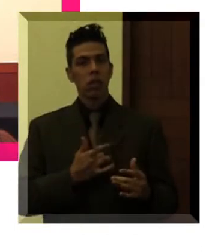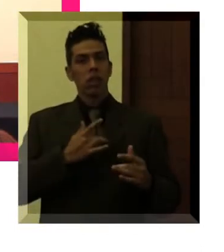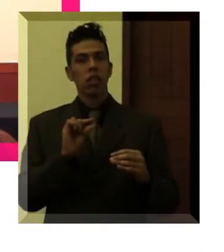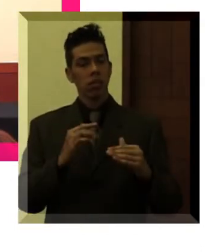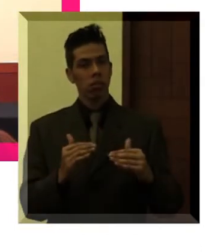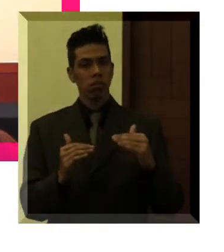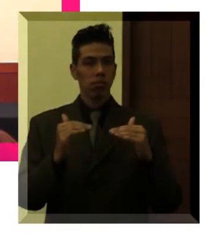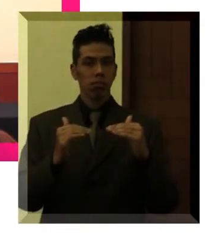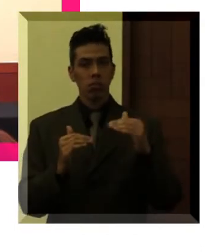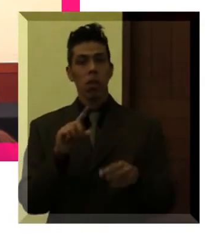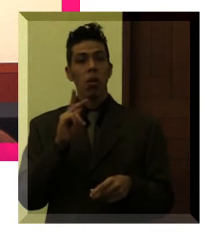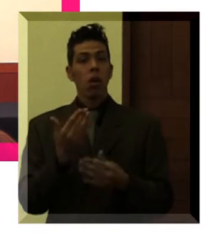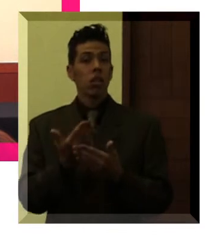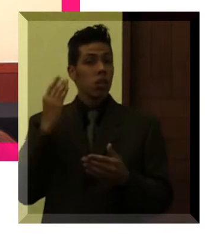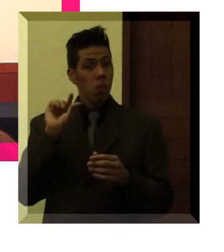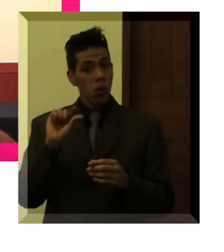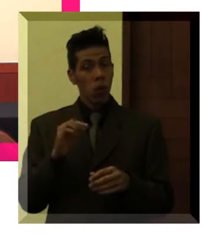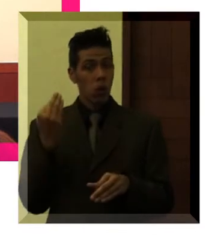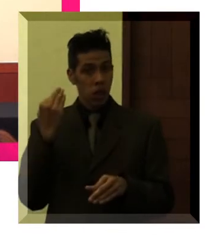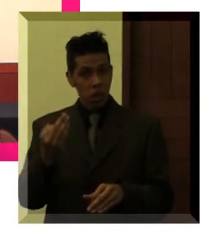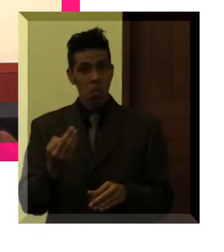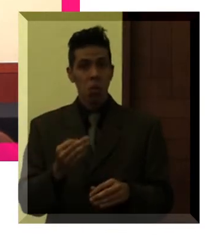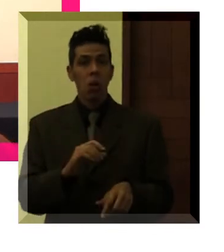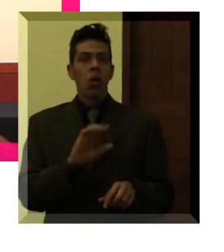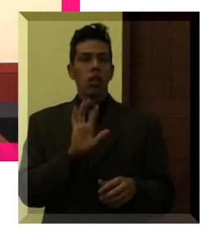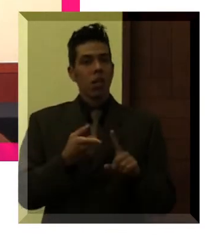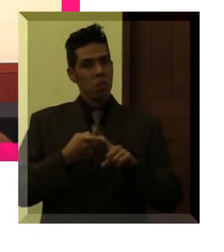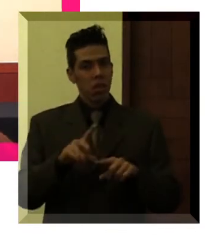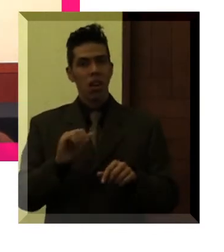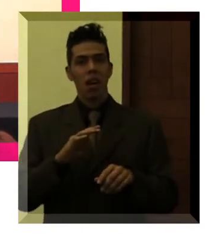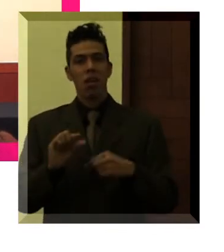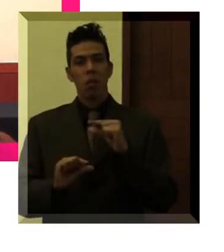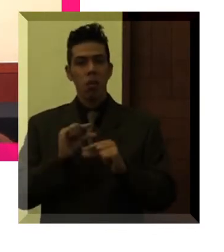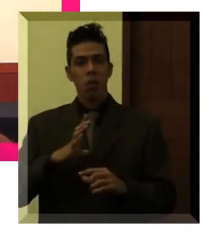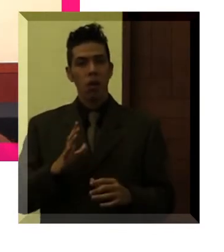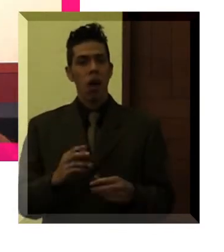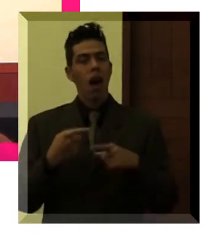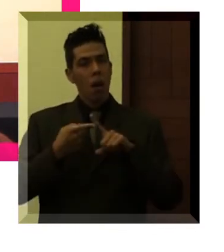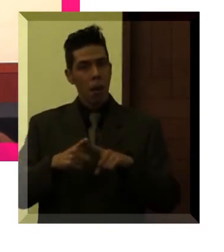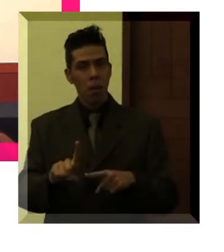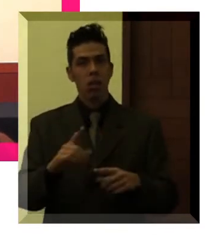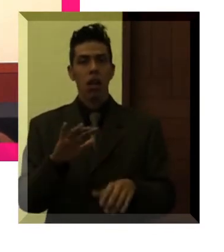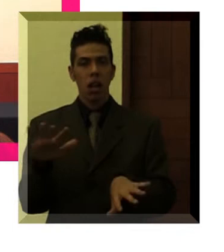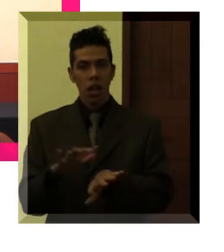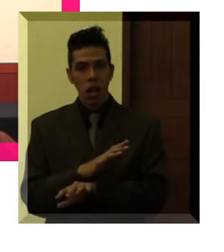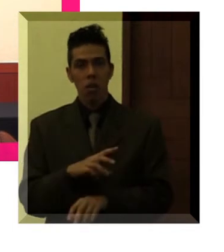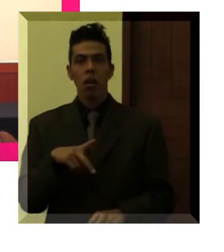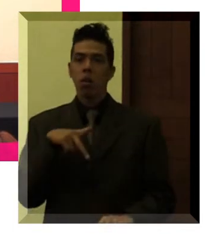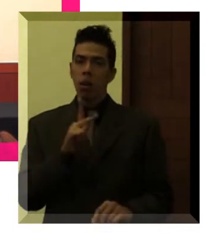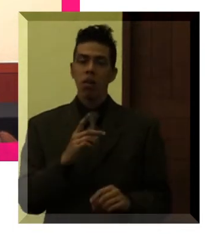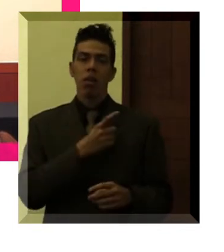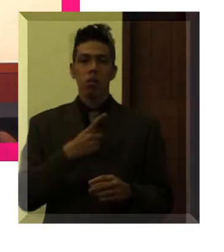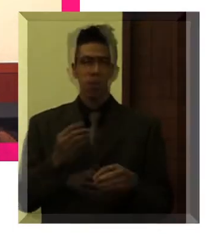tiempo se decía de otra forma las personas con discapacidad. Incluso ahora mismo el término personas con discapacidad está